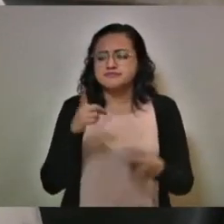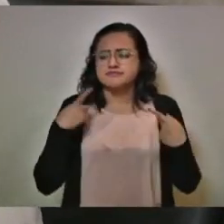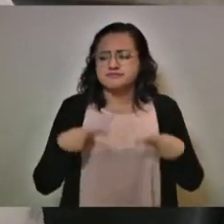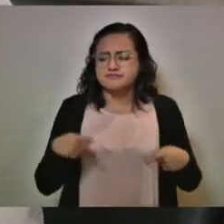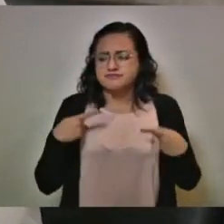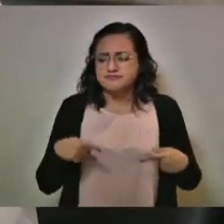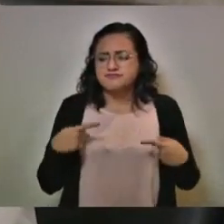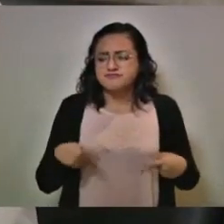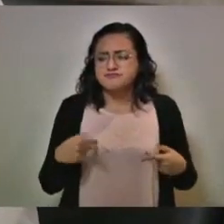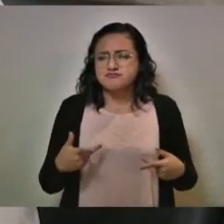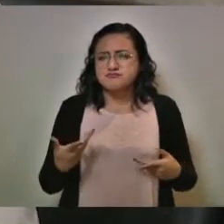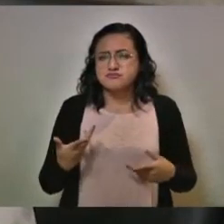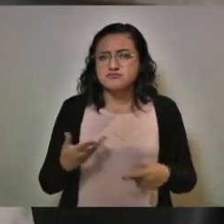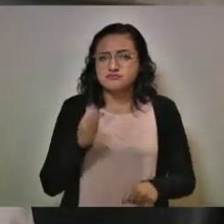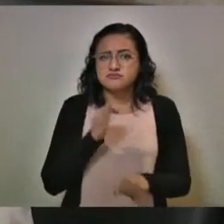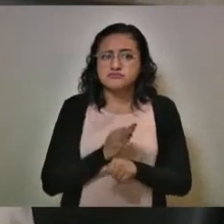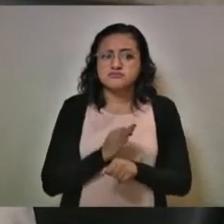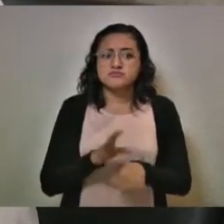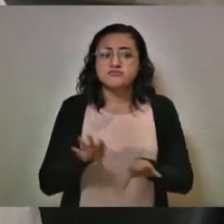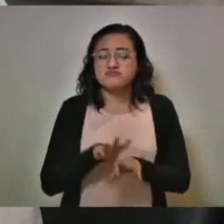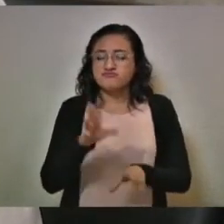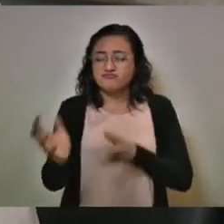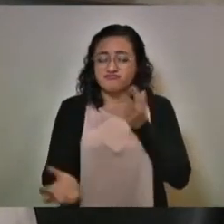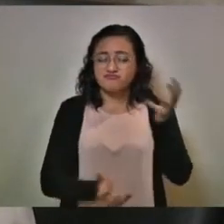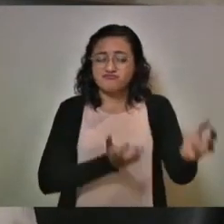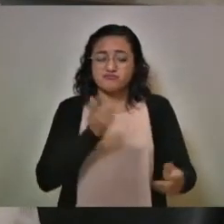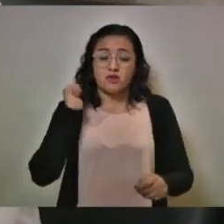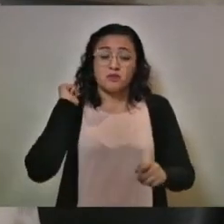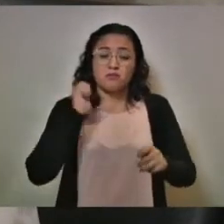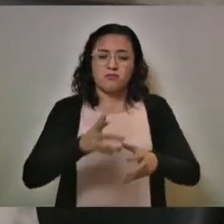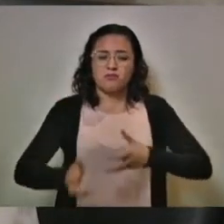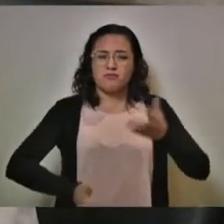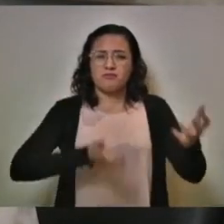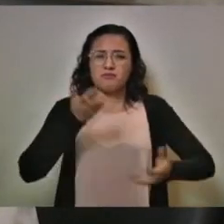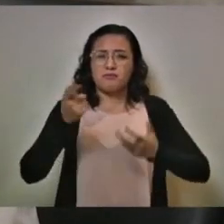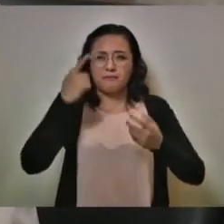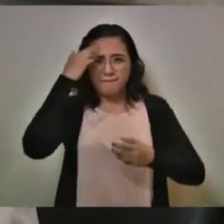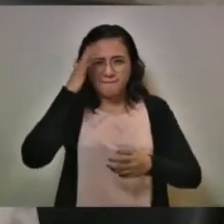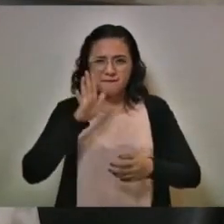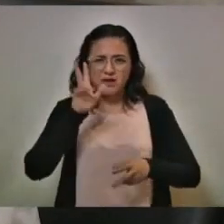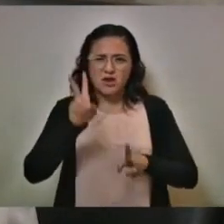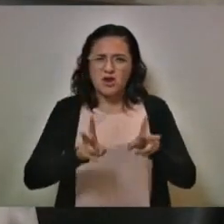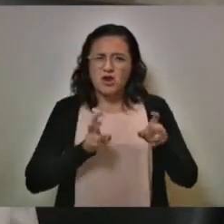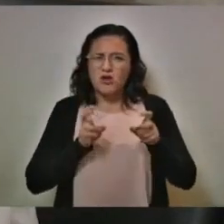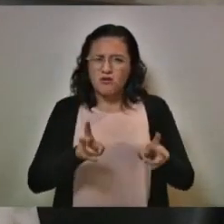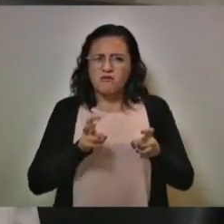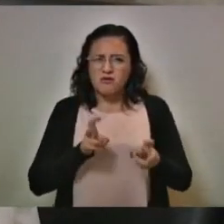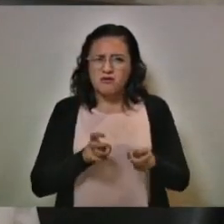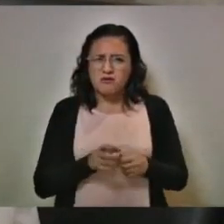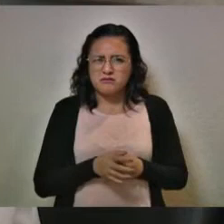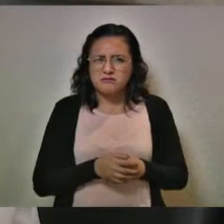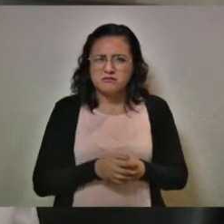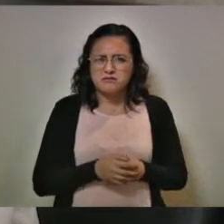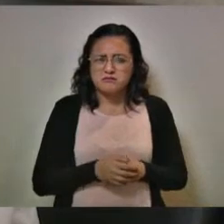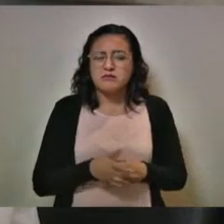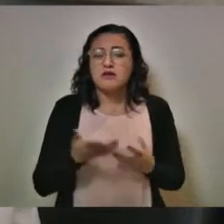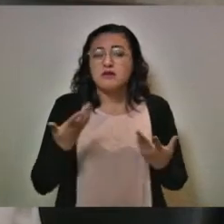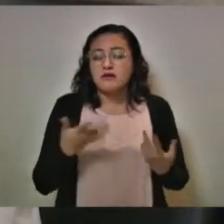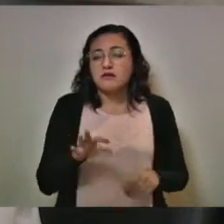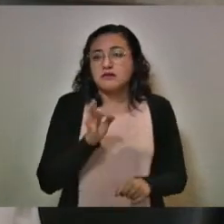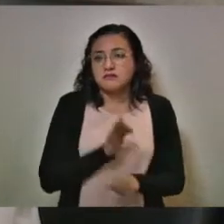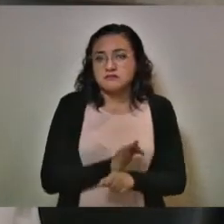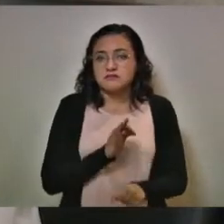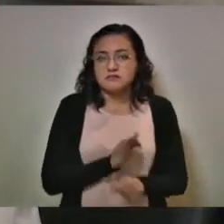personas que fueron calcinadas precisamente en este lugar. Y, pues, obviamente ya